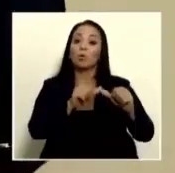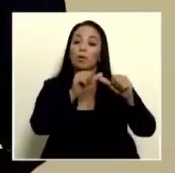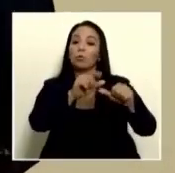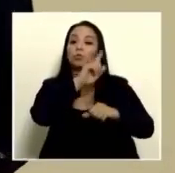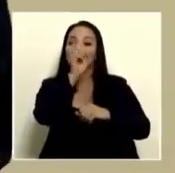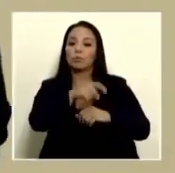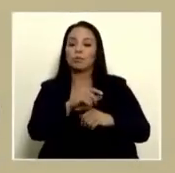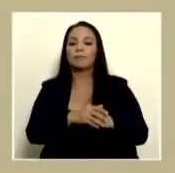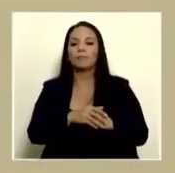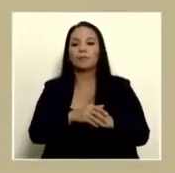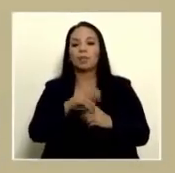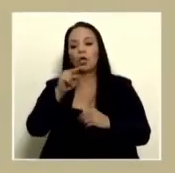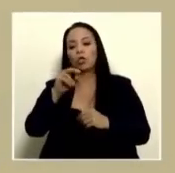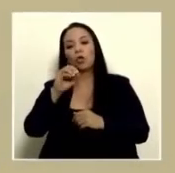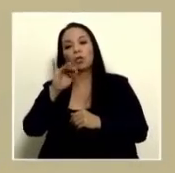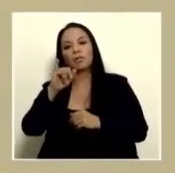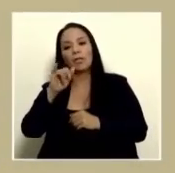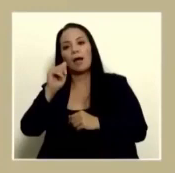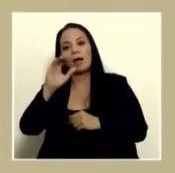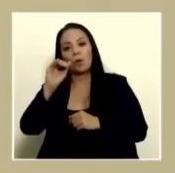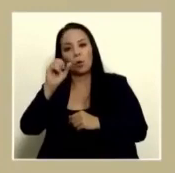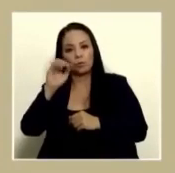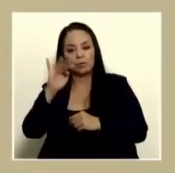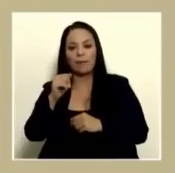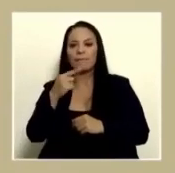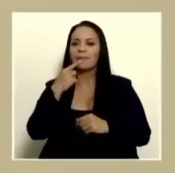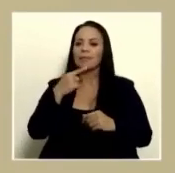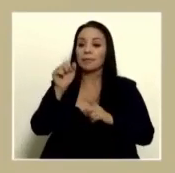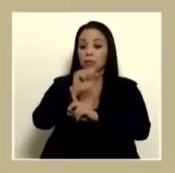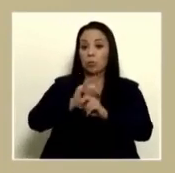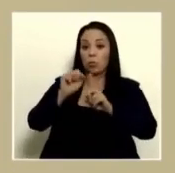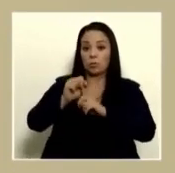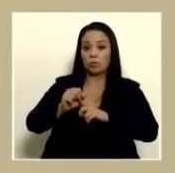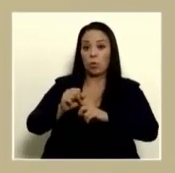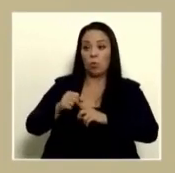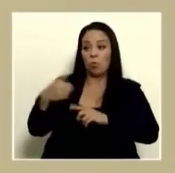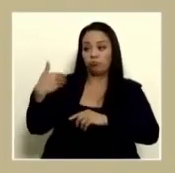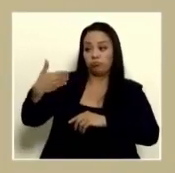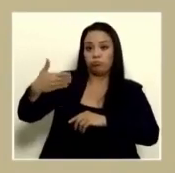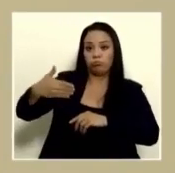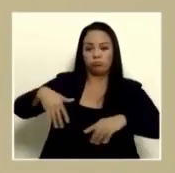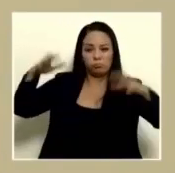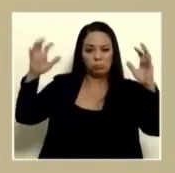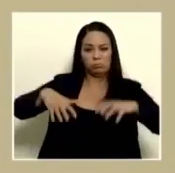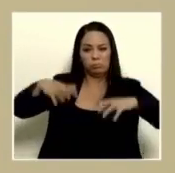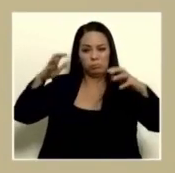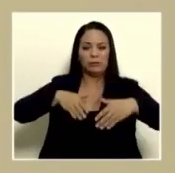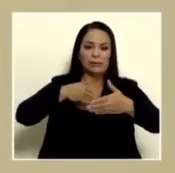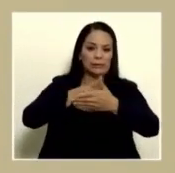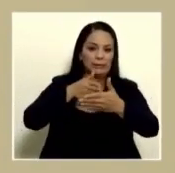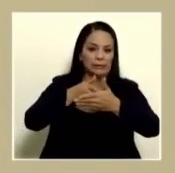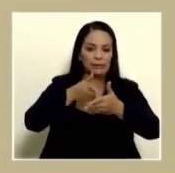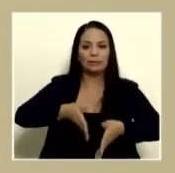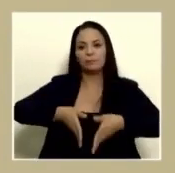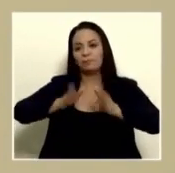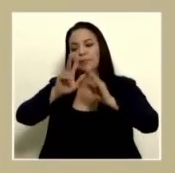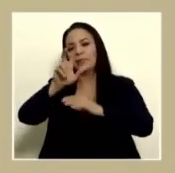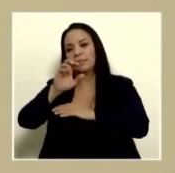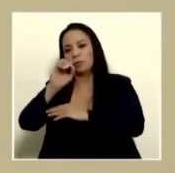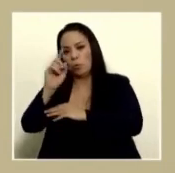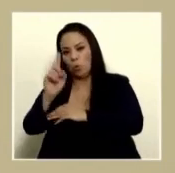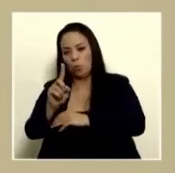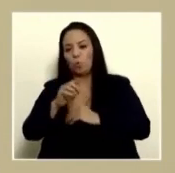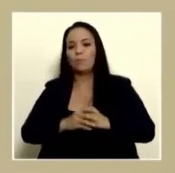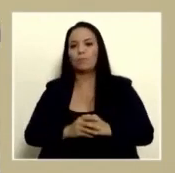la consulta de noti acosta la inclemencia del tiempo en estos últimos días ha provocado más daño a la ruta nacional 301